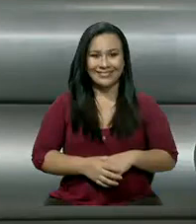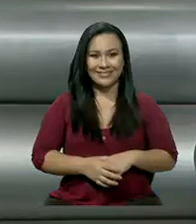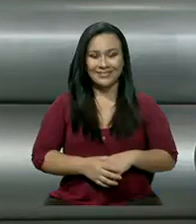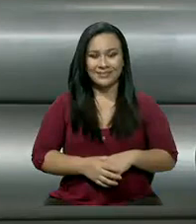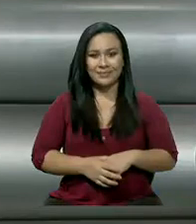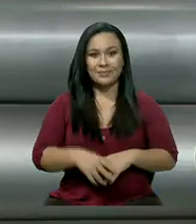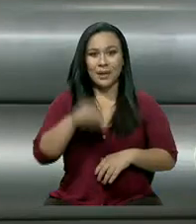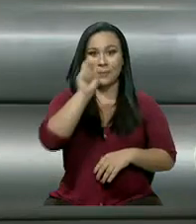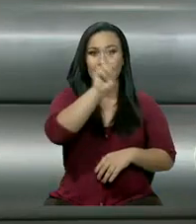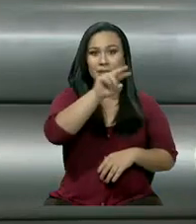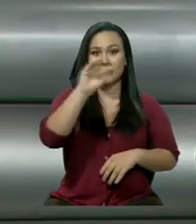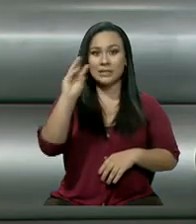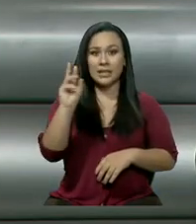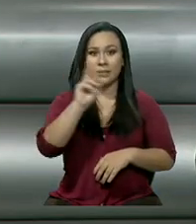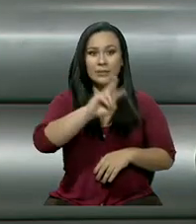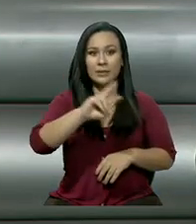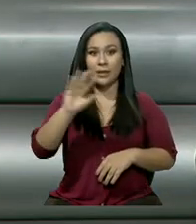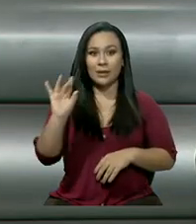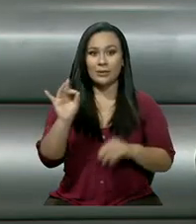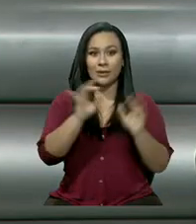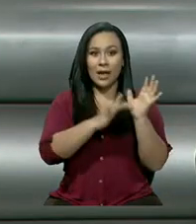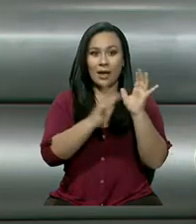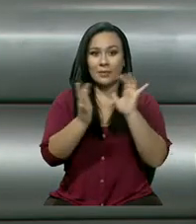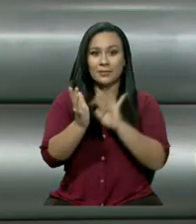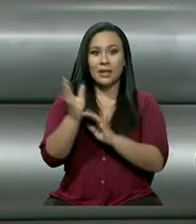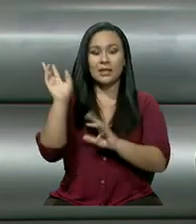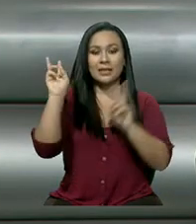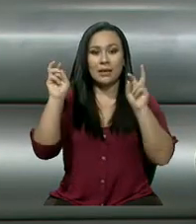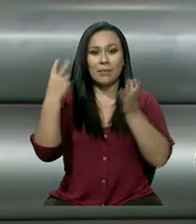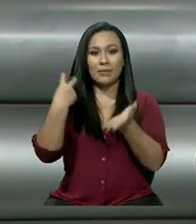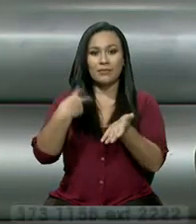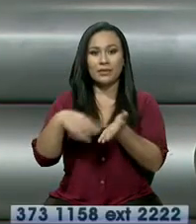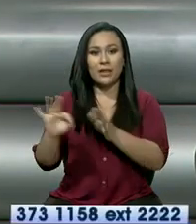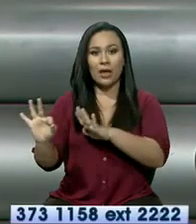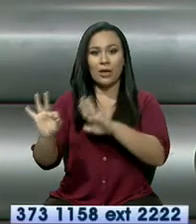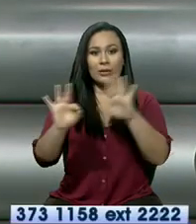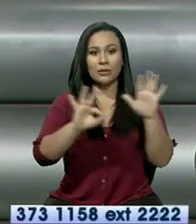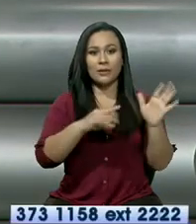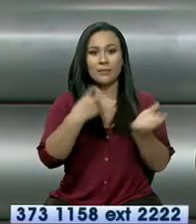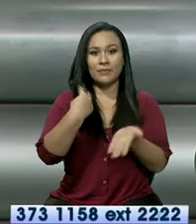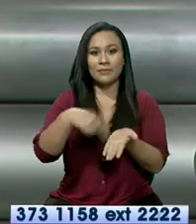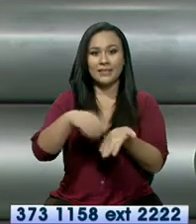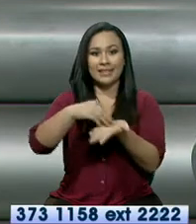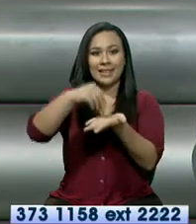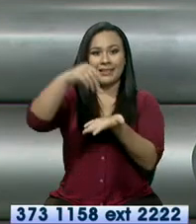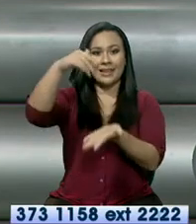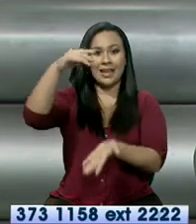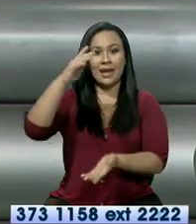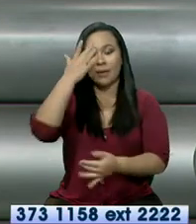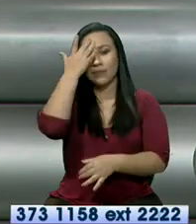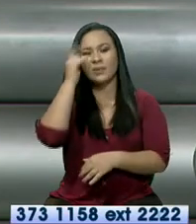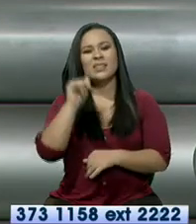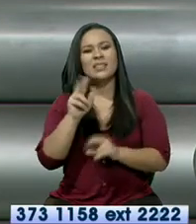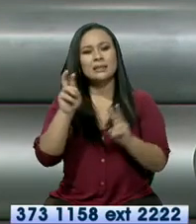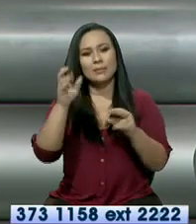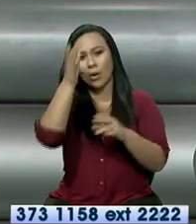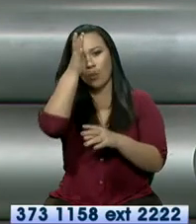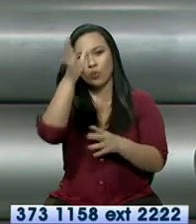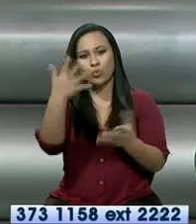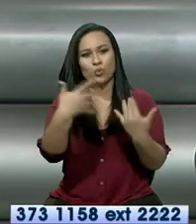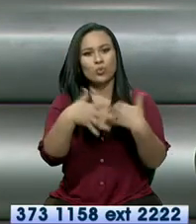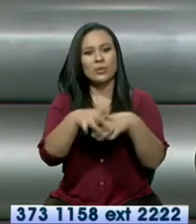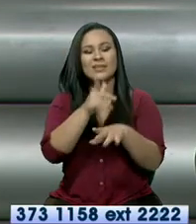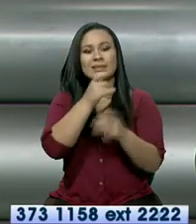Del 26 al 28 de abril se llevará a cabo la octava edición del Pachamama Raimi. Una fiesta intercultural